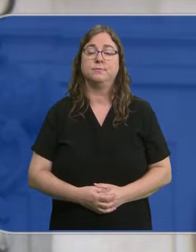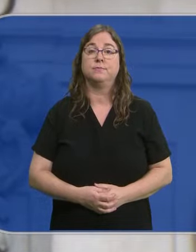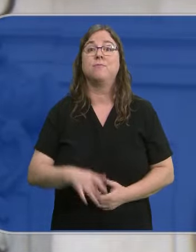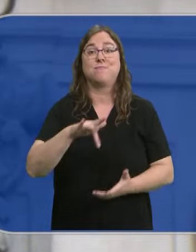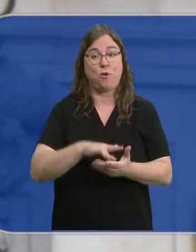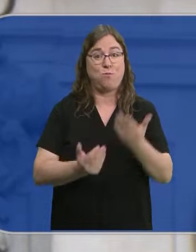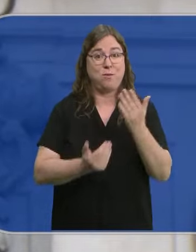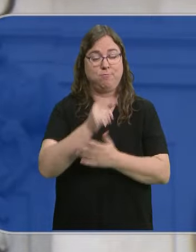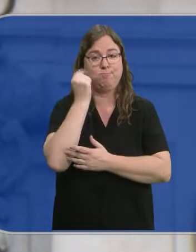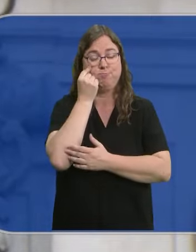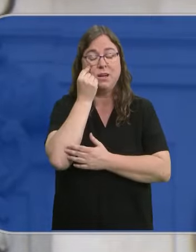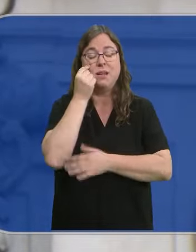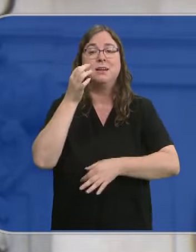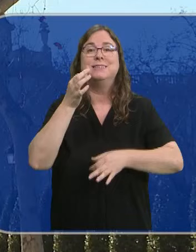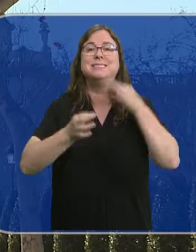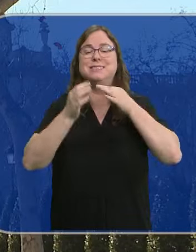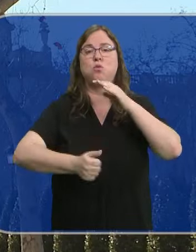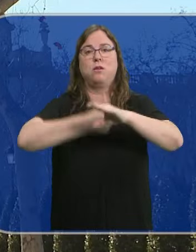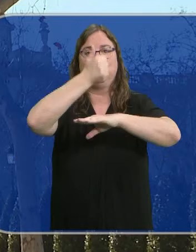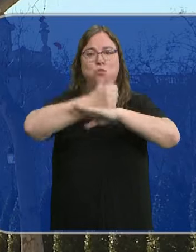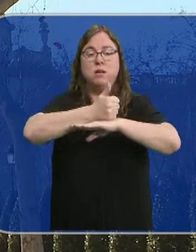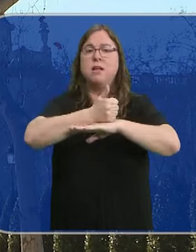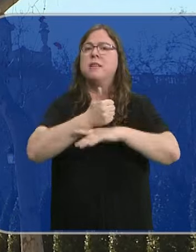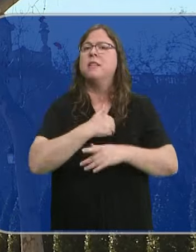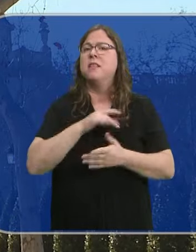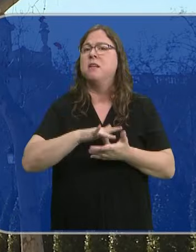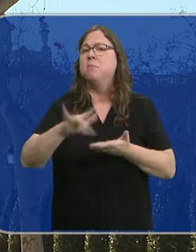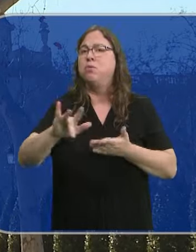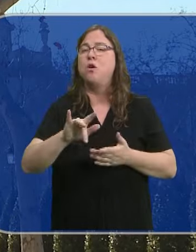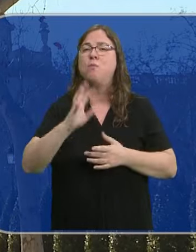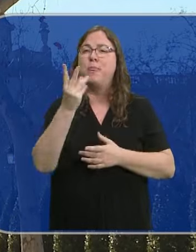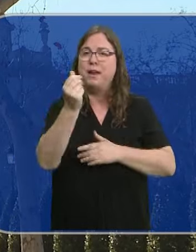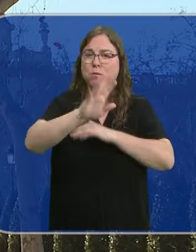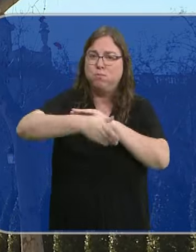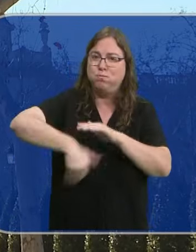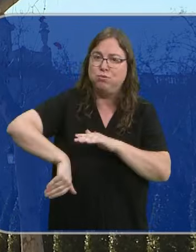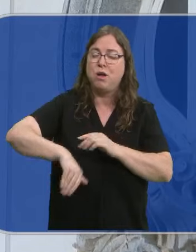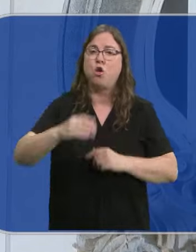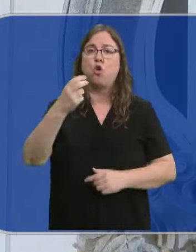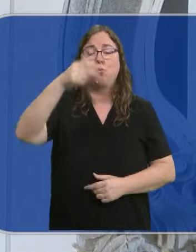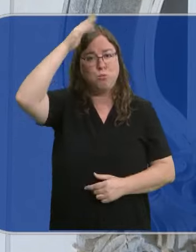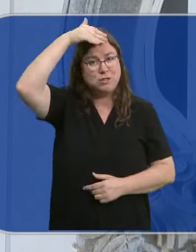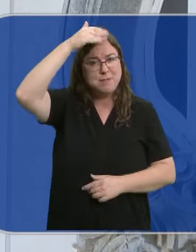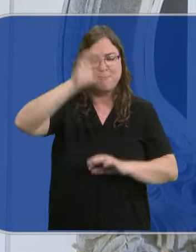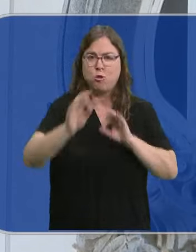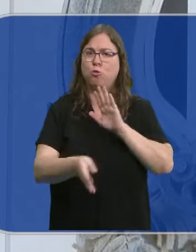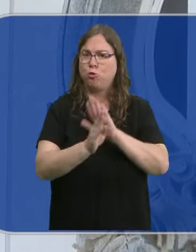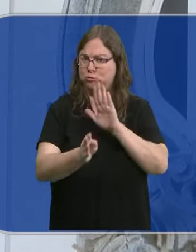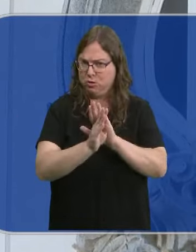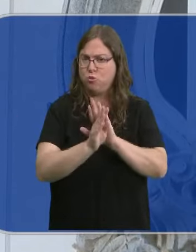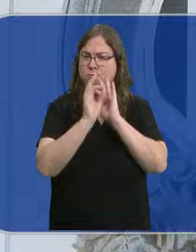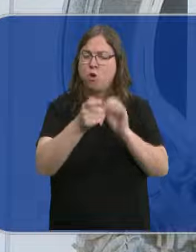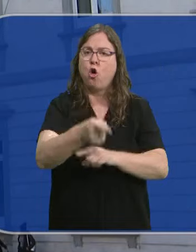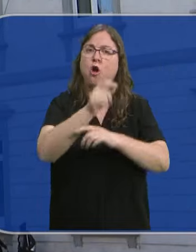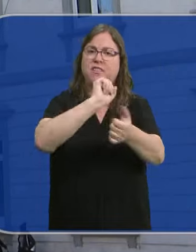Esta mañana hemos conocido que el Tribunal Supremo rechaza amnistiar por malversación al expresidente de la Generalitat, Carles Puigdemont, y mantiene, por lo